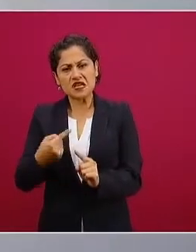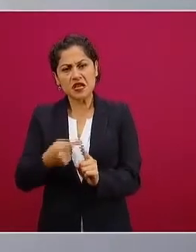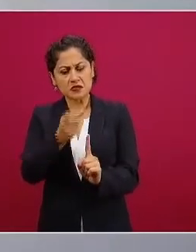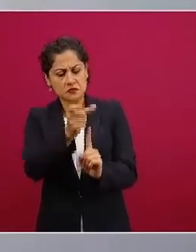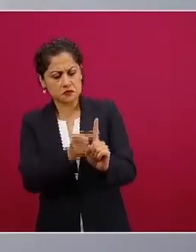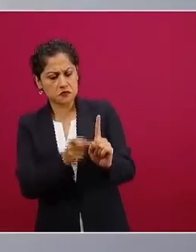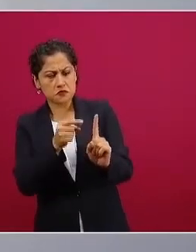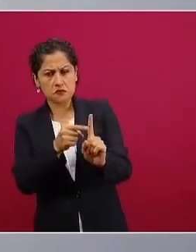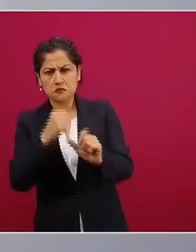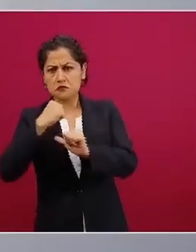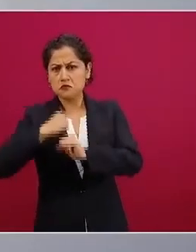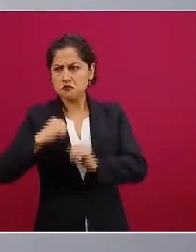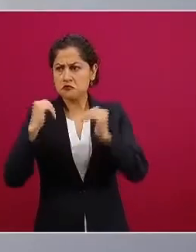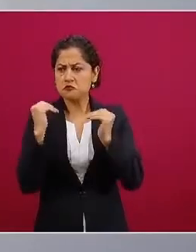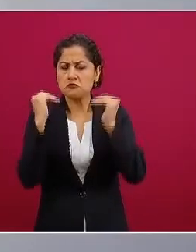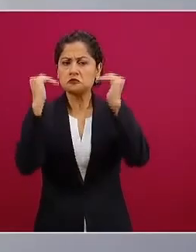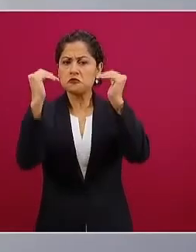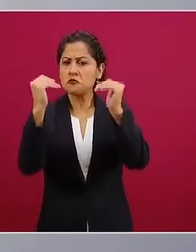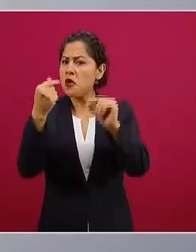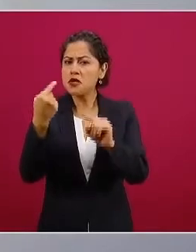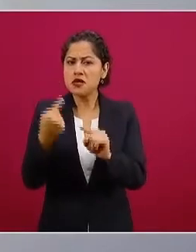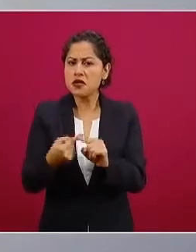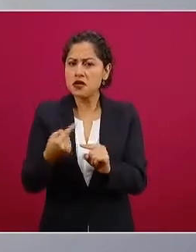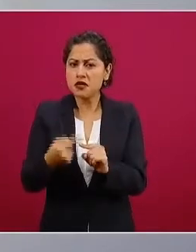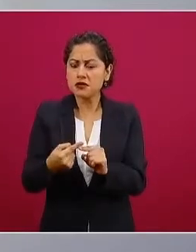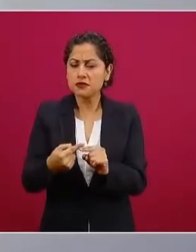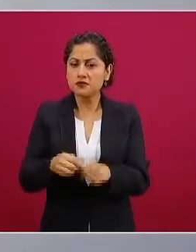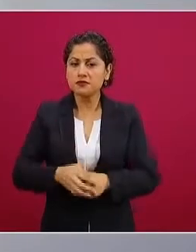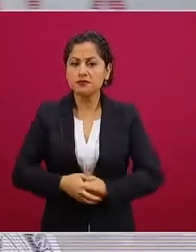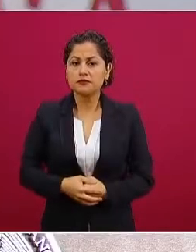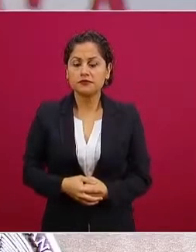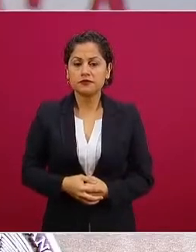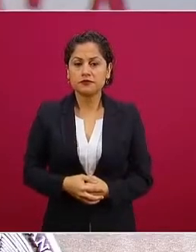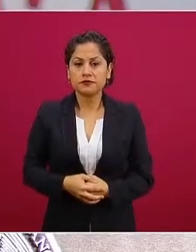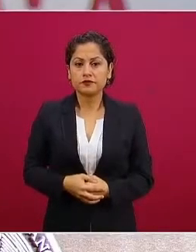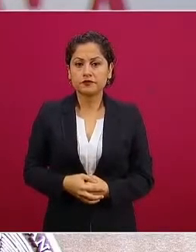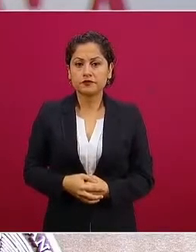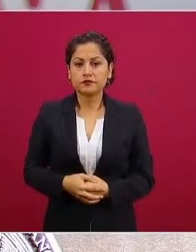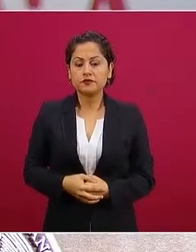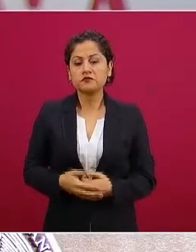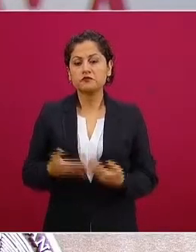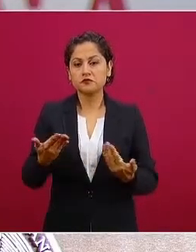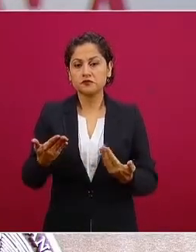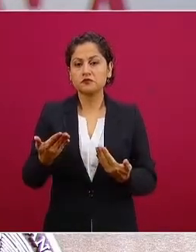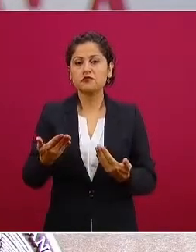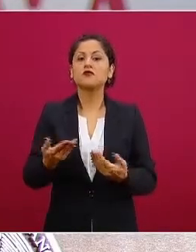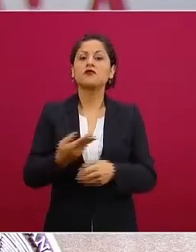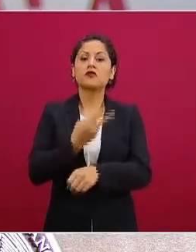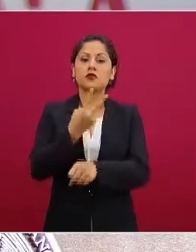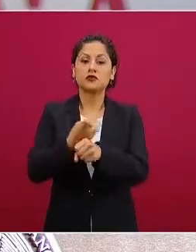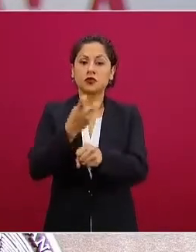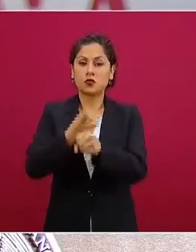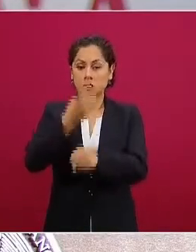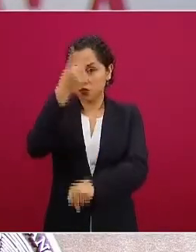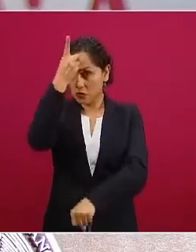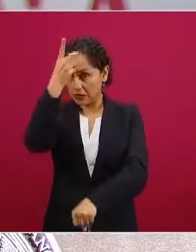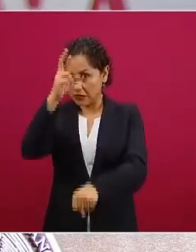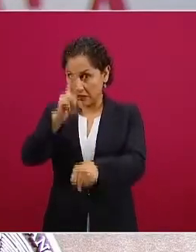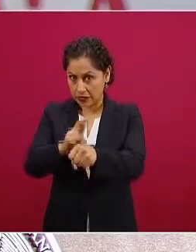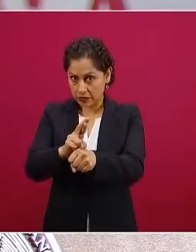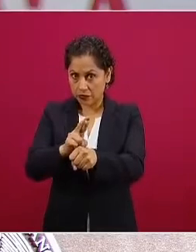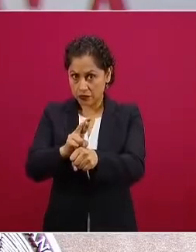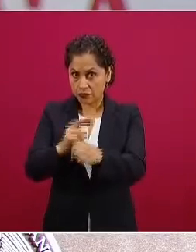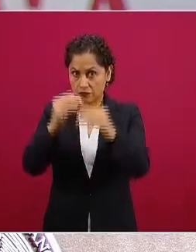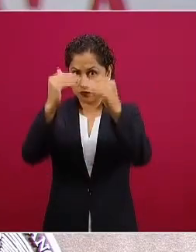aplica de subdirector hasta